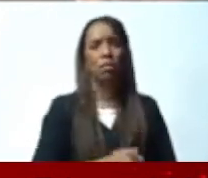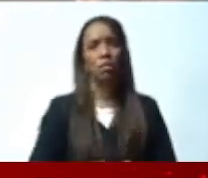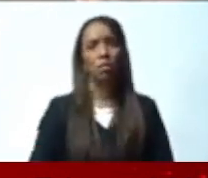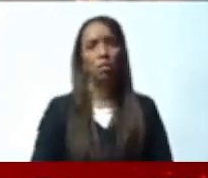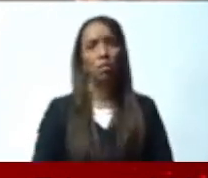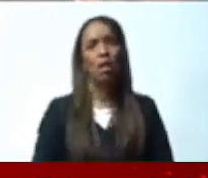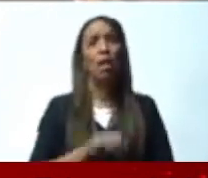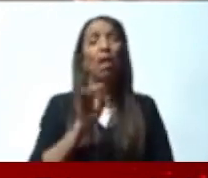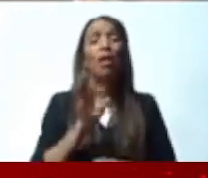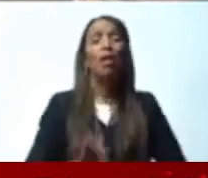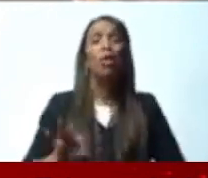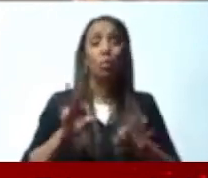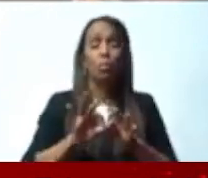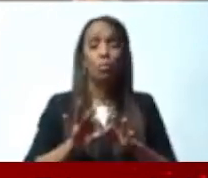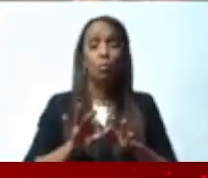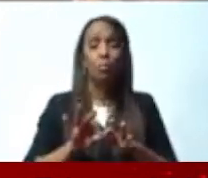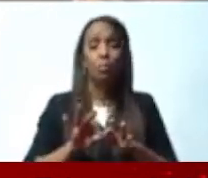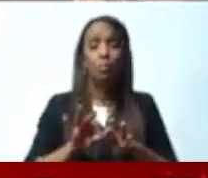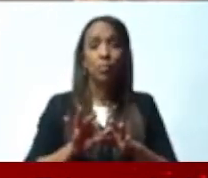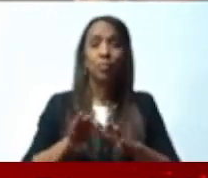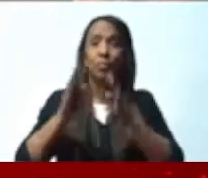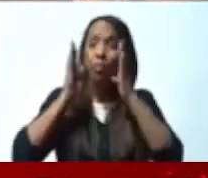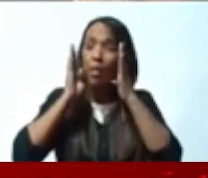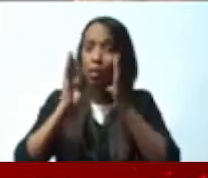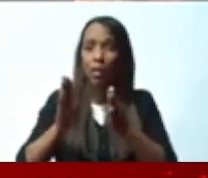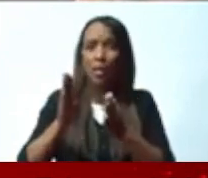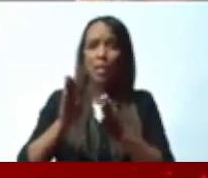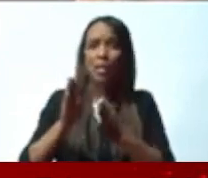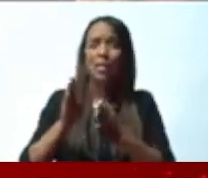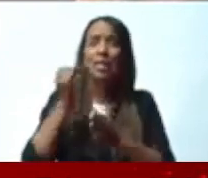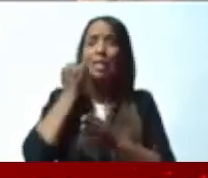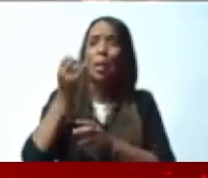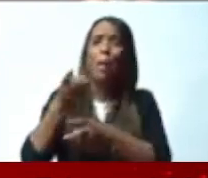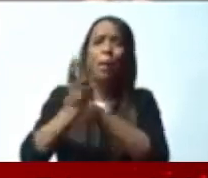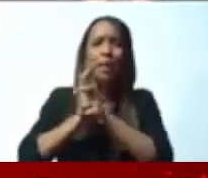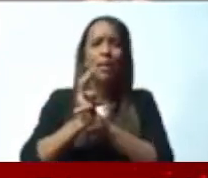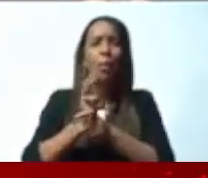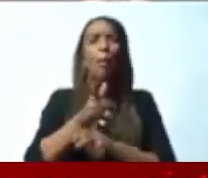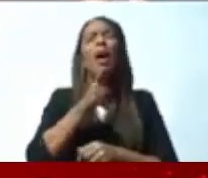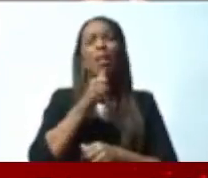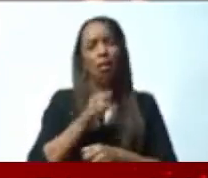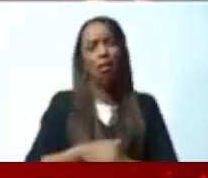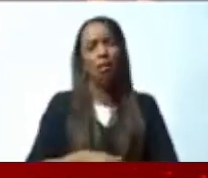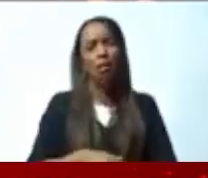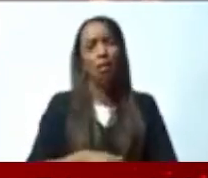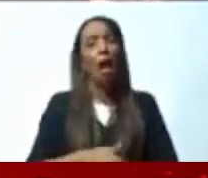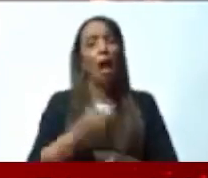préstamos para favorecer al pueblo dominicano. Muchas gracias, presidente y diputados y diputadas.